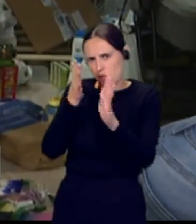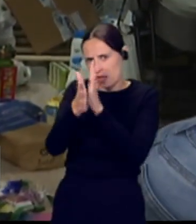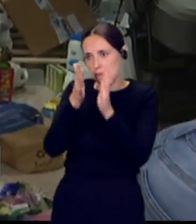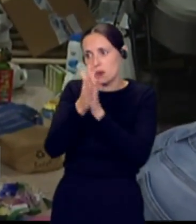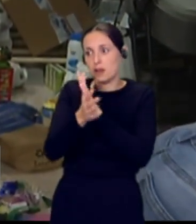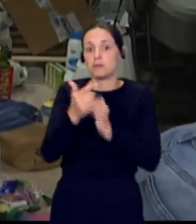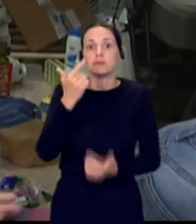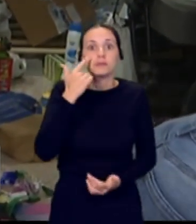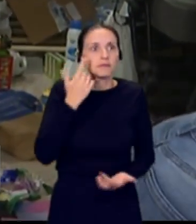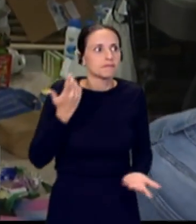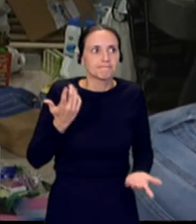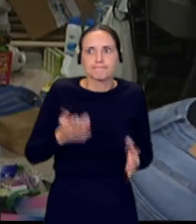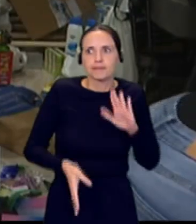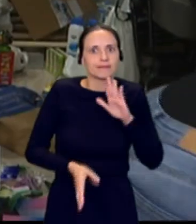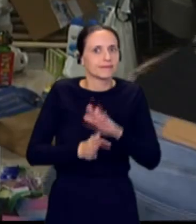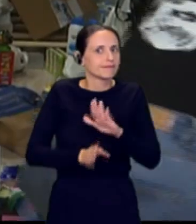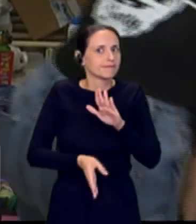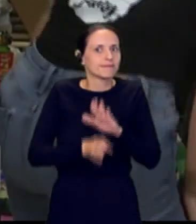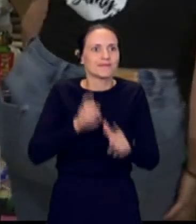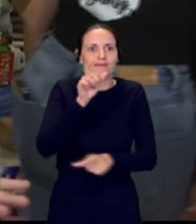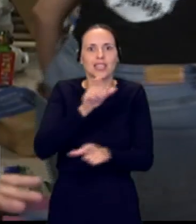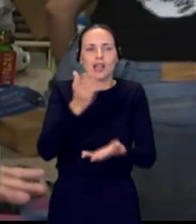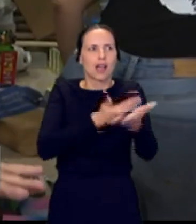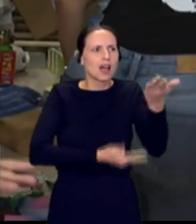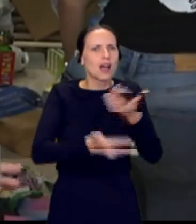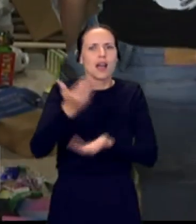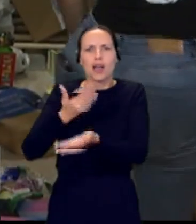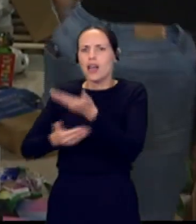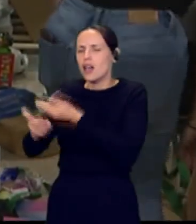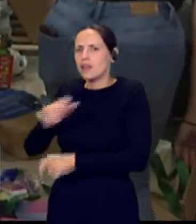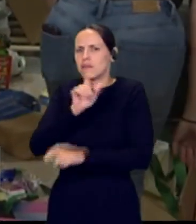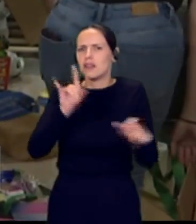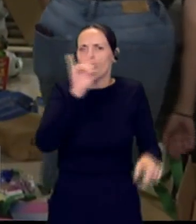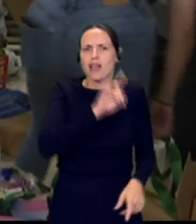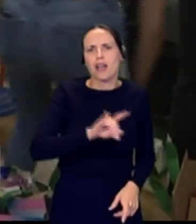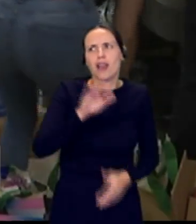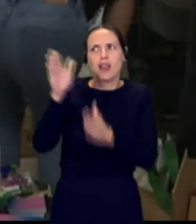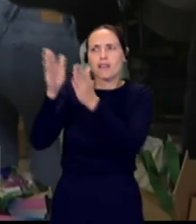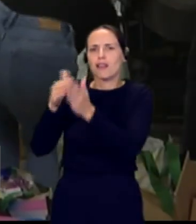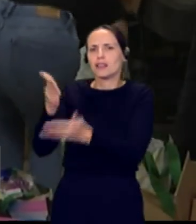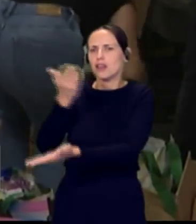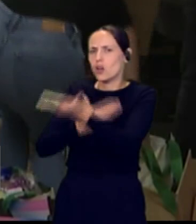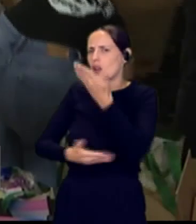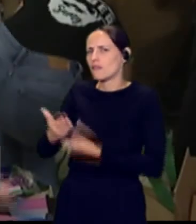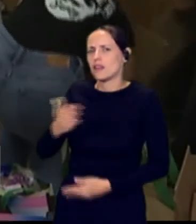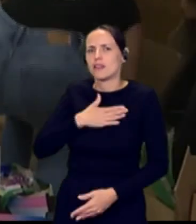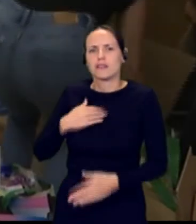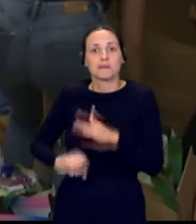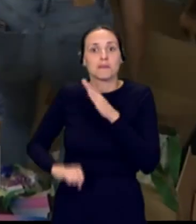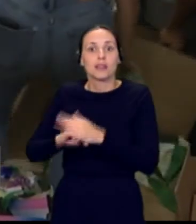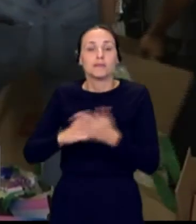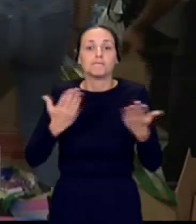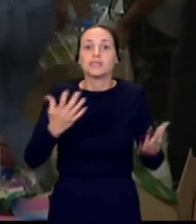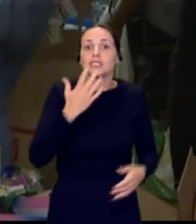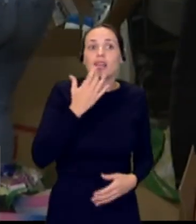Pero como ven, no paran. No paran de colaborar toda la ciudadanía canaria con los afectados por esa dana. Así que solo tienen que